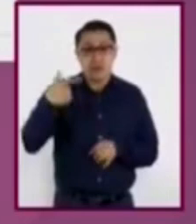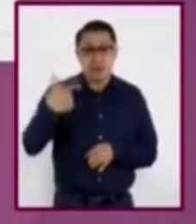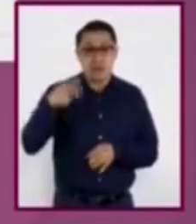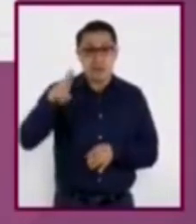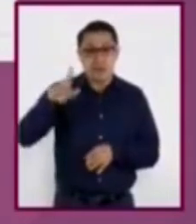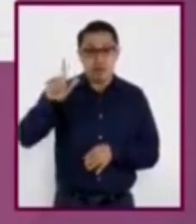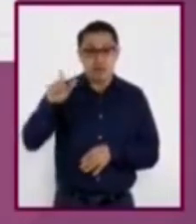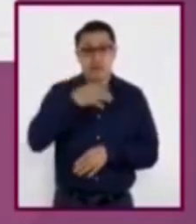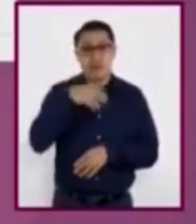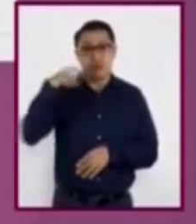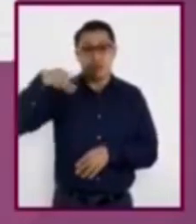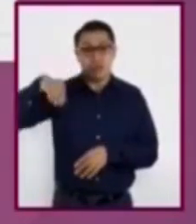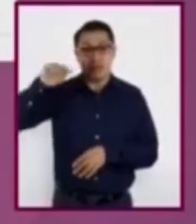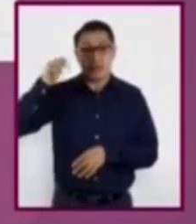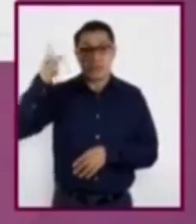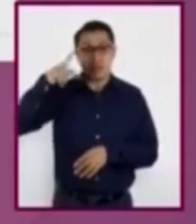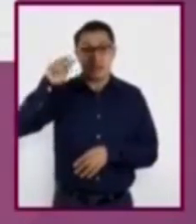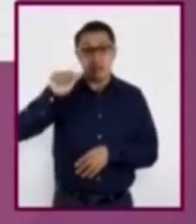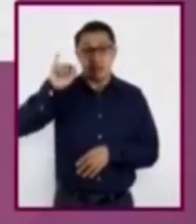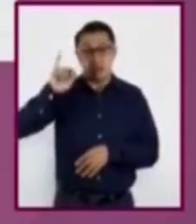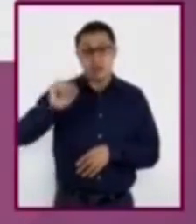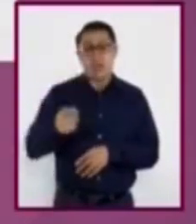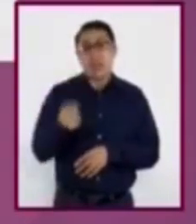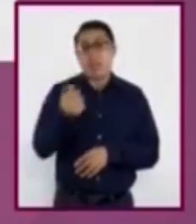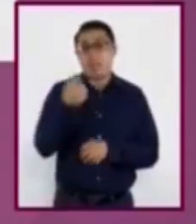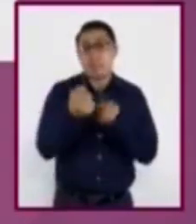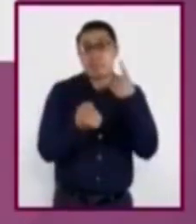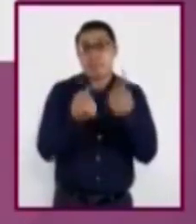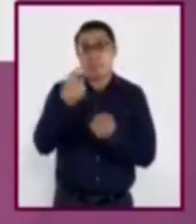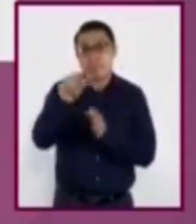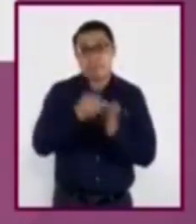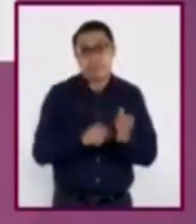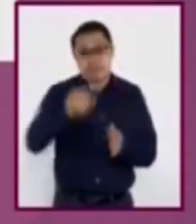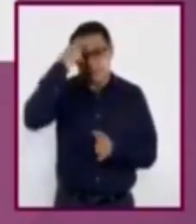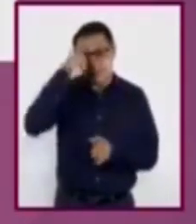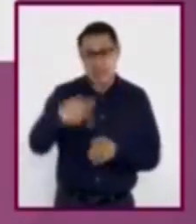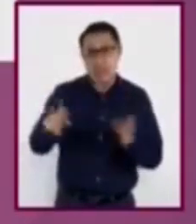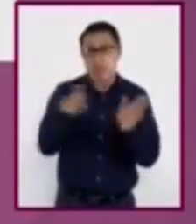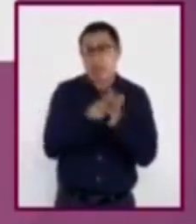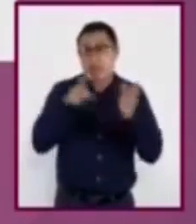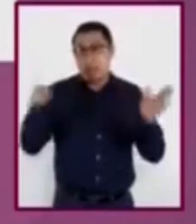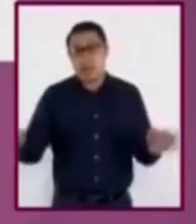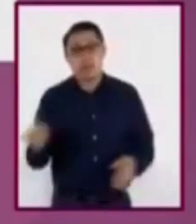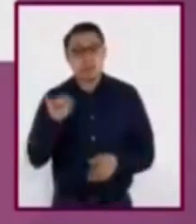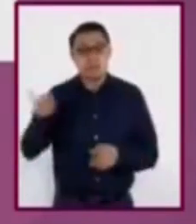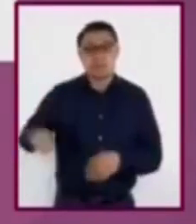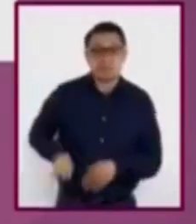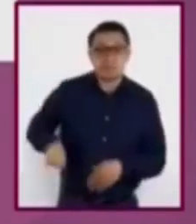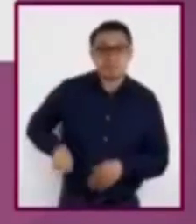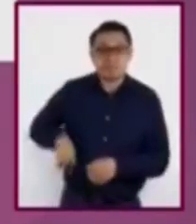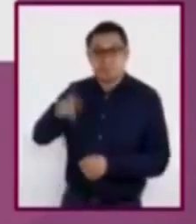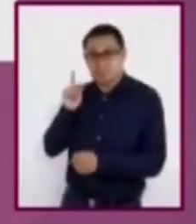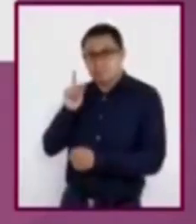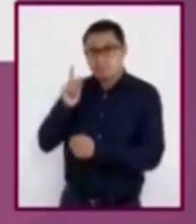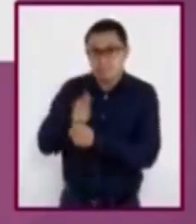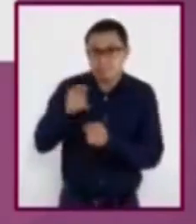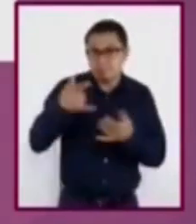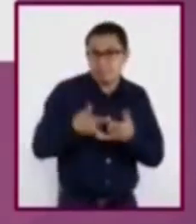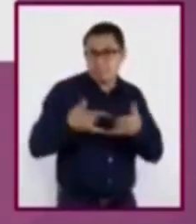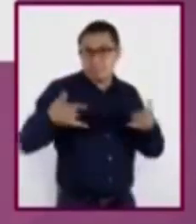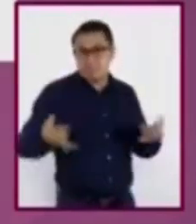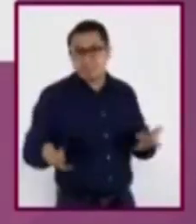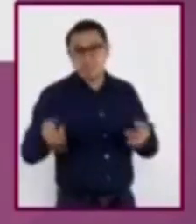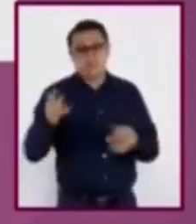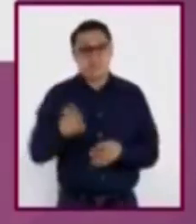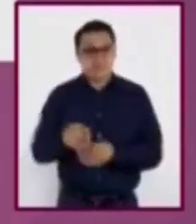Makai. Pasaron solo unos meses para que el New York Times se interesara en su historia, por lo que